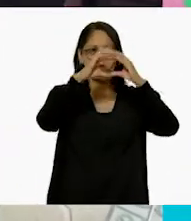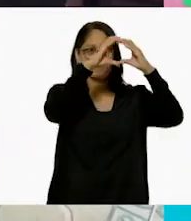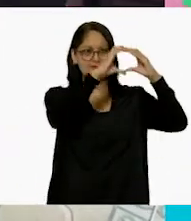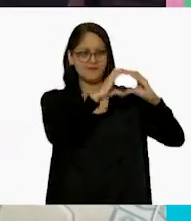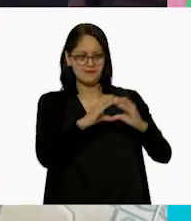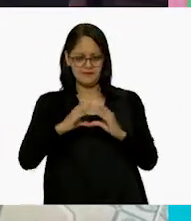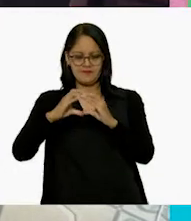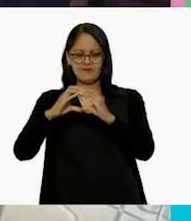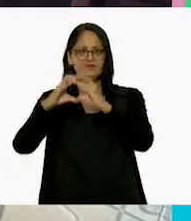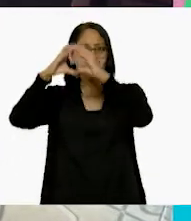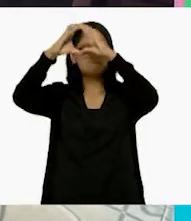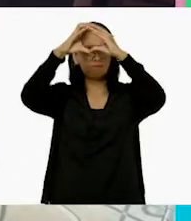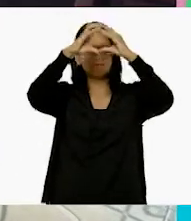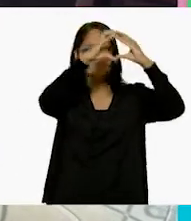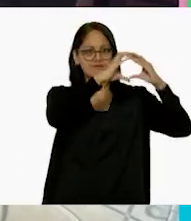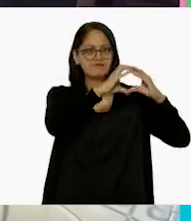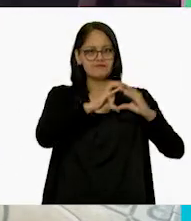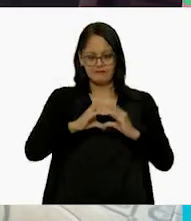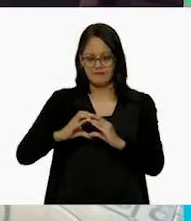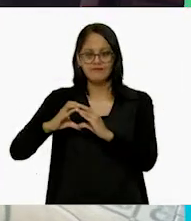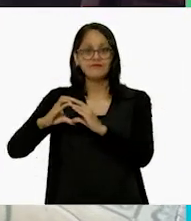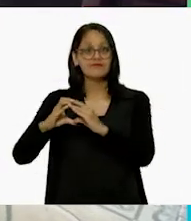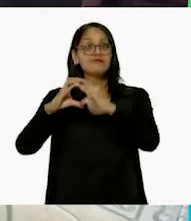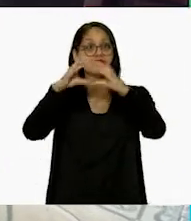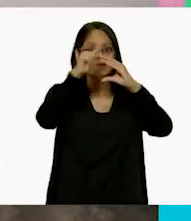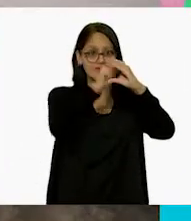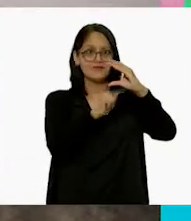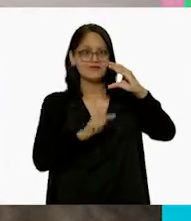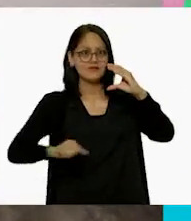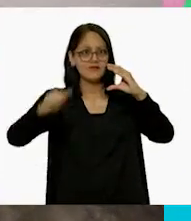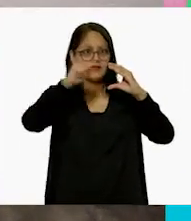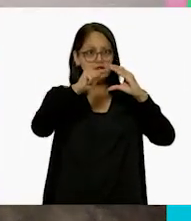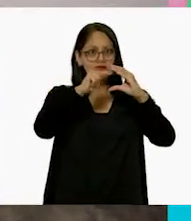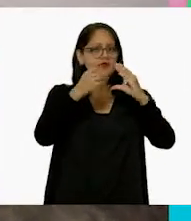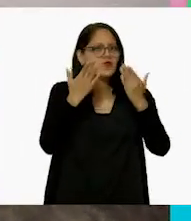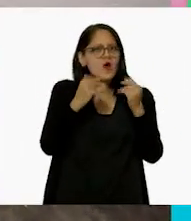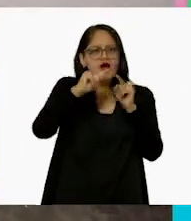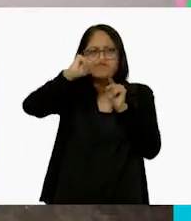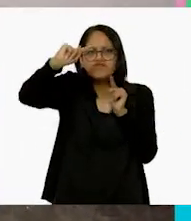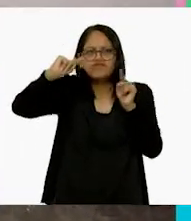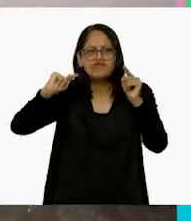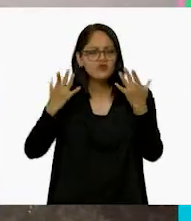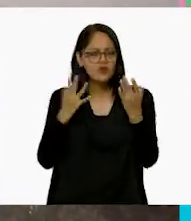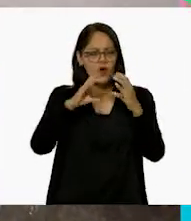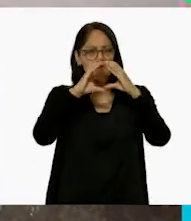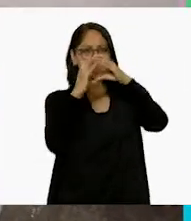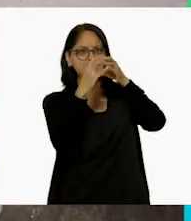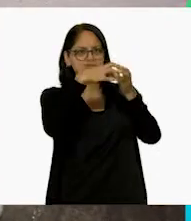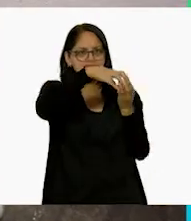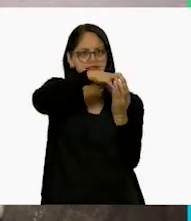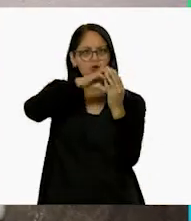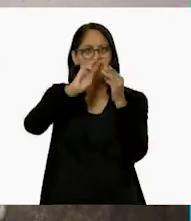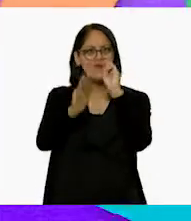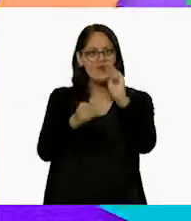círculo, el círculo, el círculo redondo, no tiene ningún lado, gira y gira como el mundo. Todo